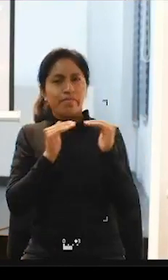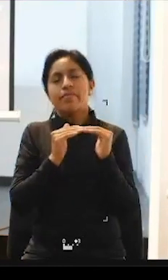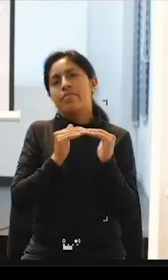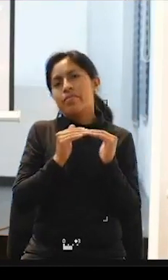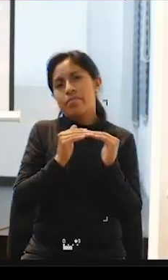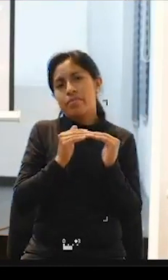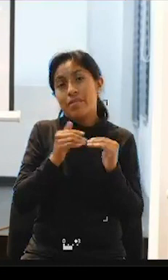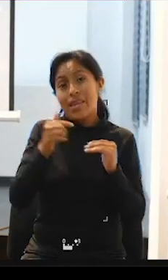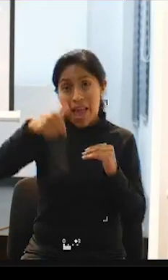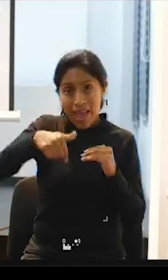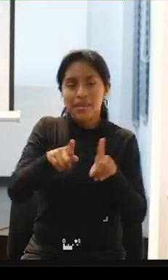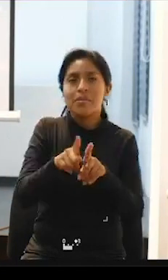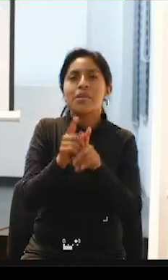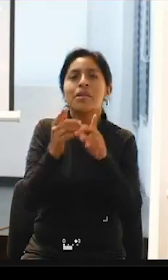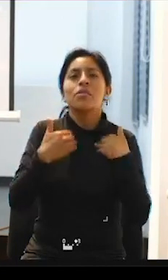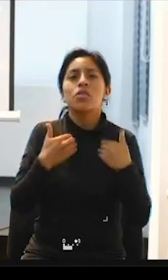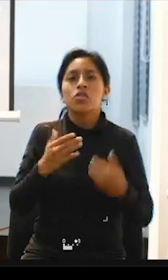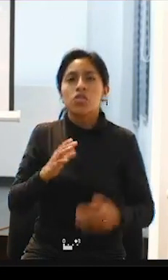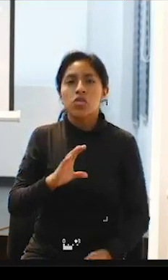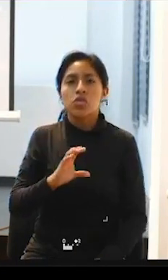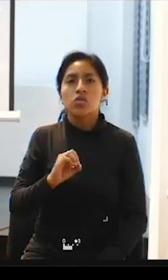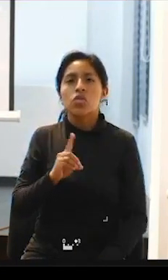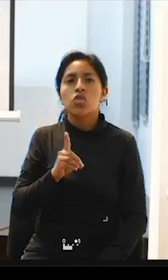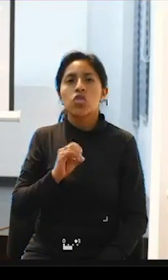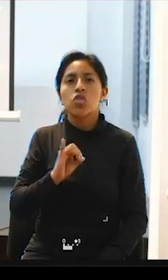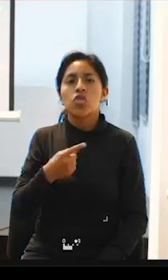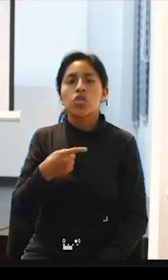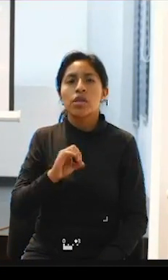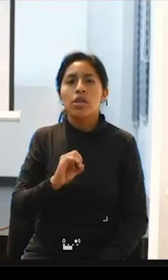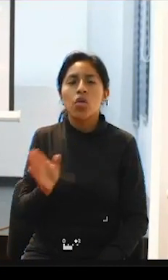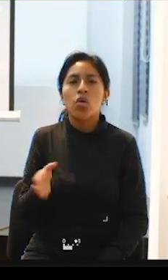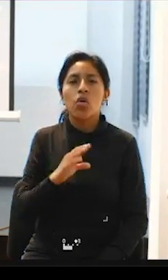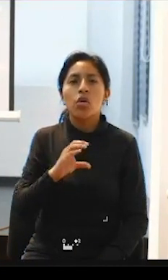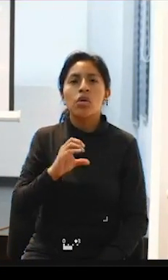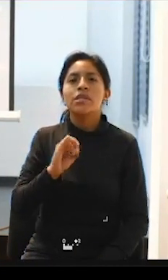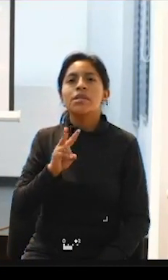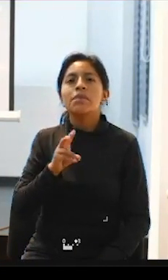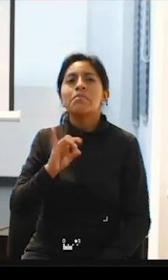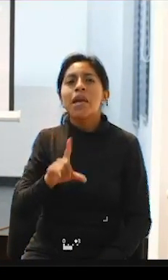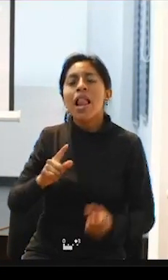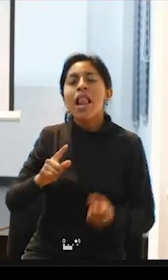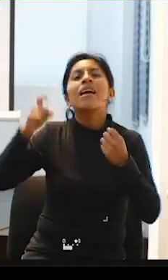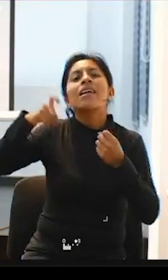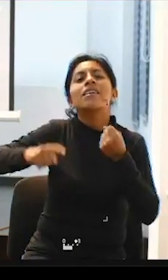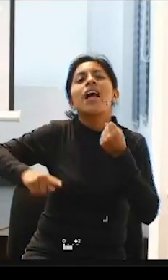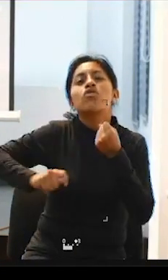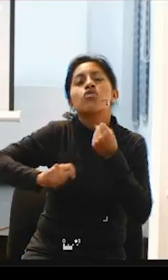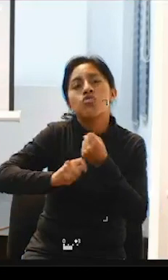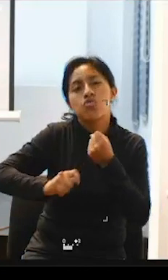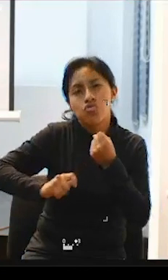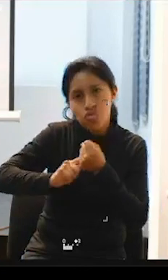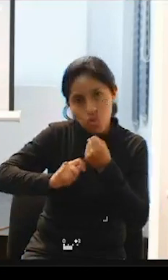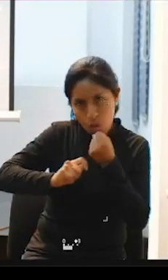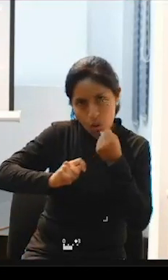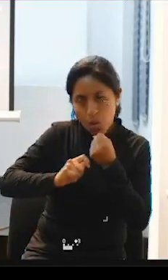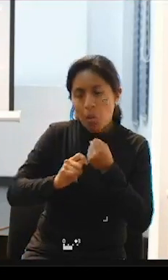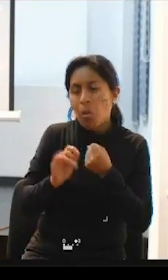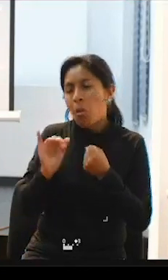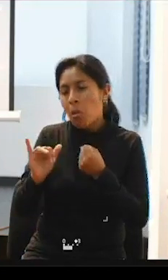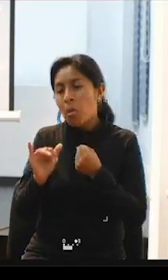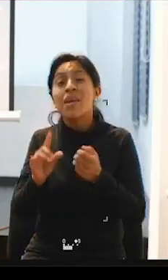código civil se conoce todavía la curatela el tutelaje y todo eso ¿no? y cuando ha salido la ley